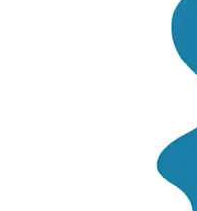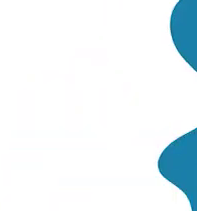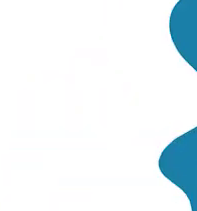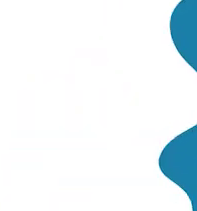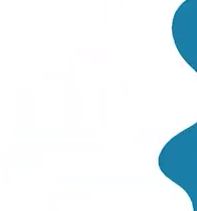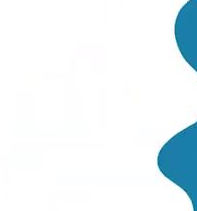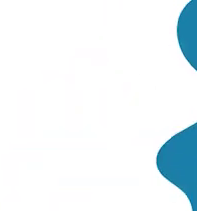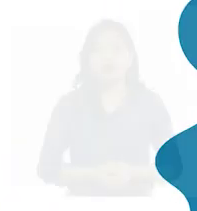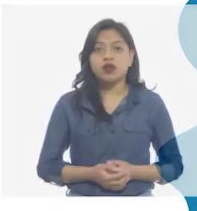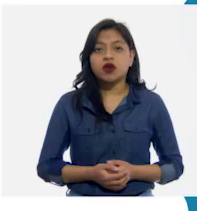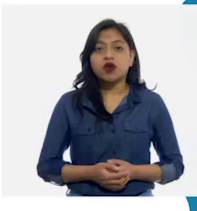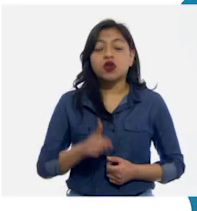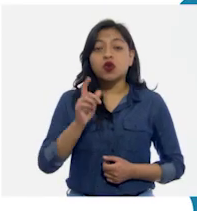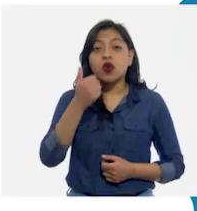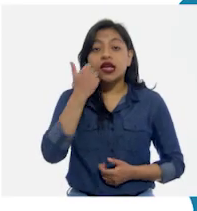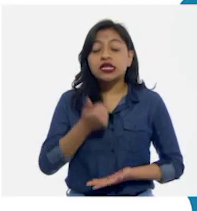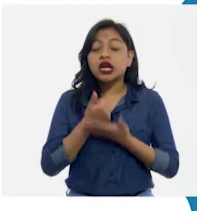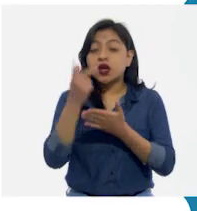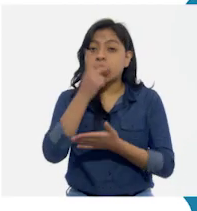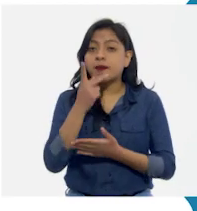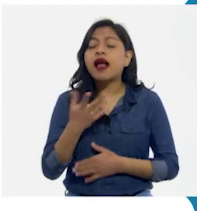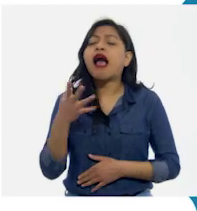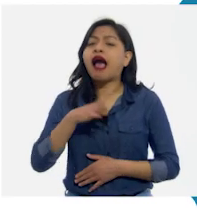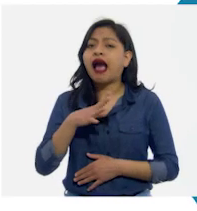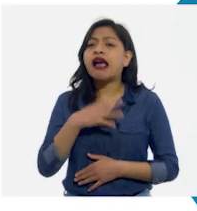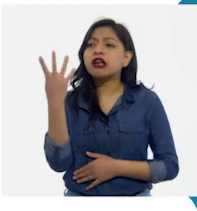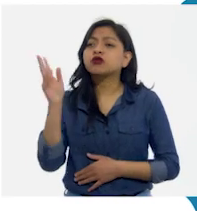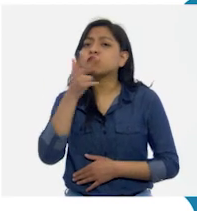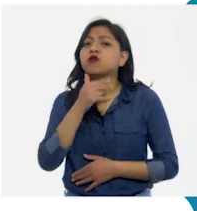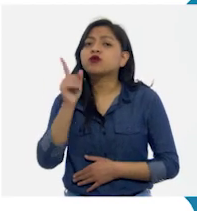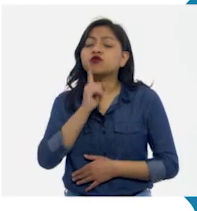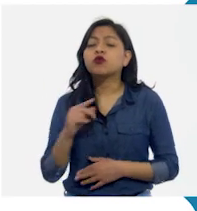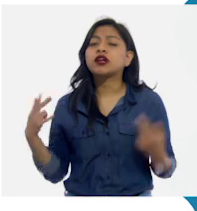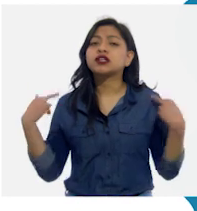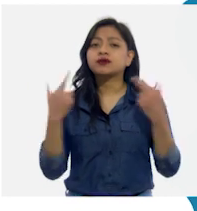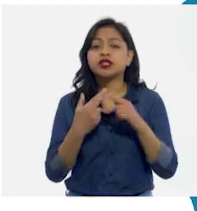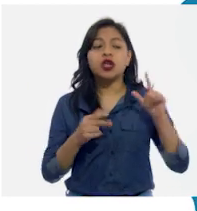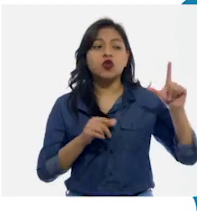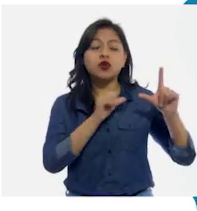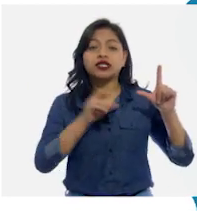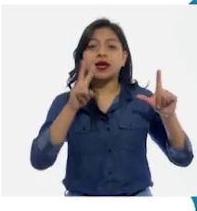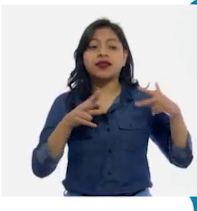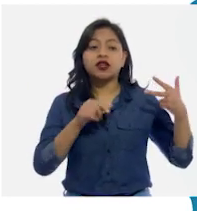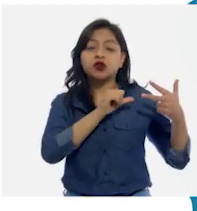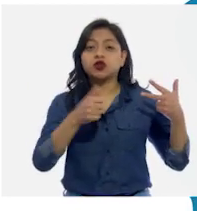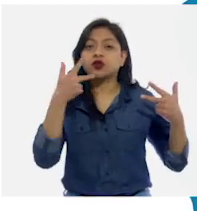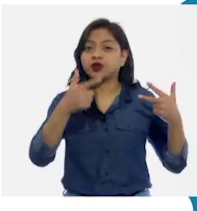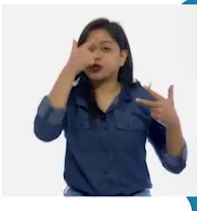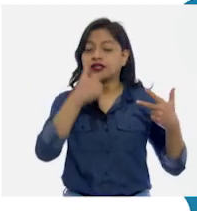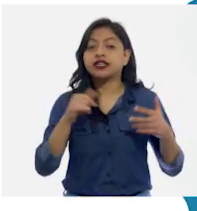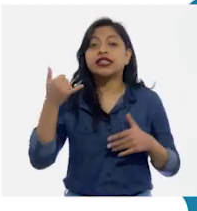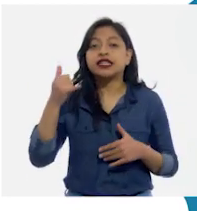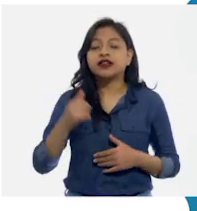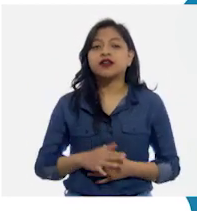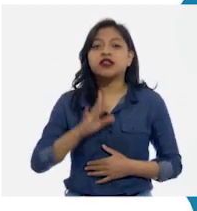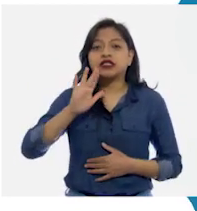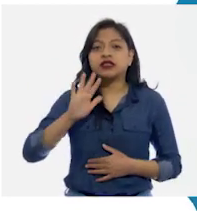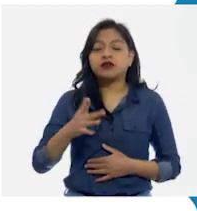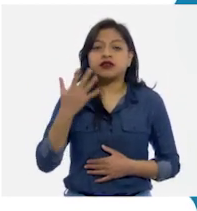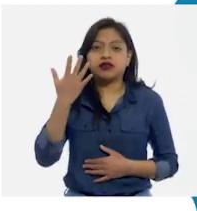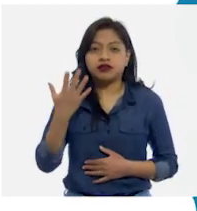Para apoyo pedagógico, hay maestros y maestras de lunes a viernes de 8 de la mañana a 20 horas, en el teléfono